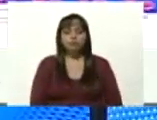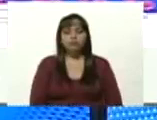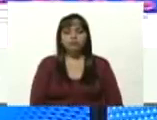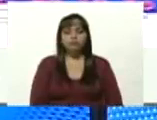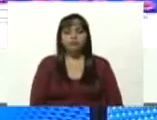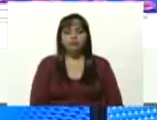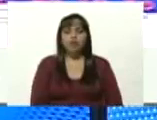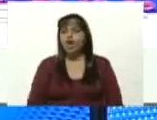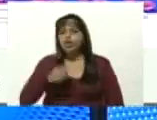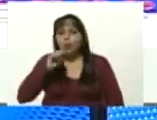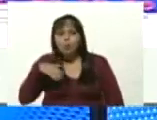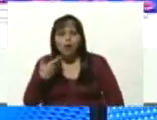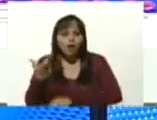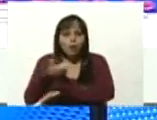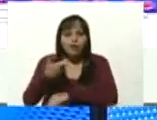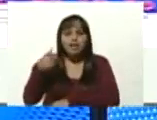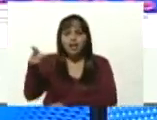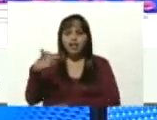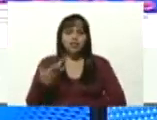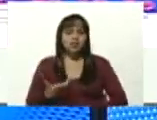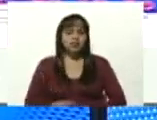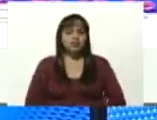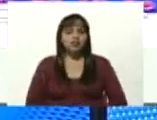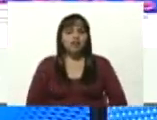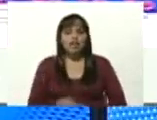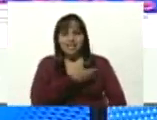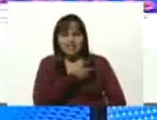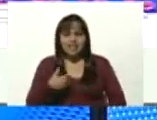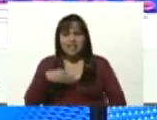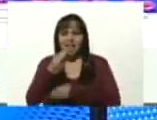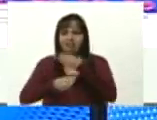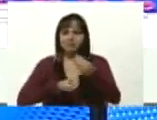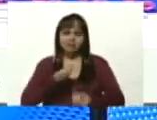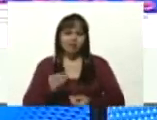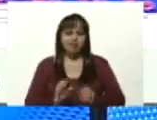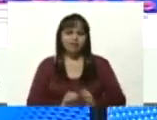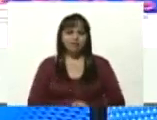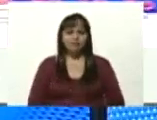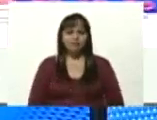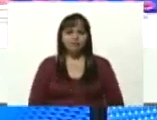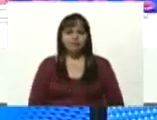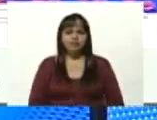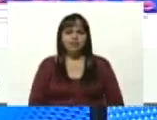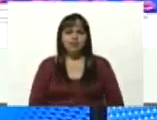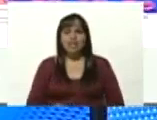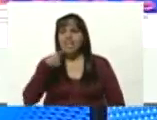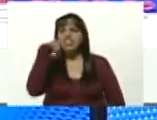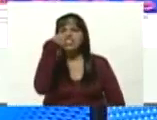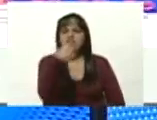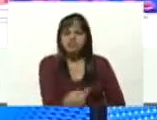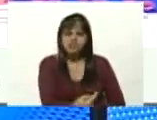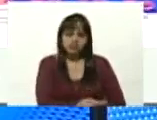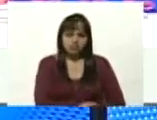ingobernable pretende dar órdenes